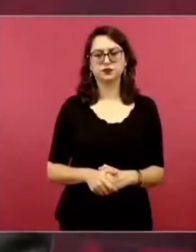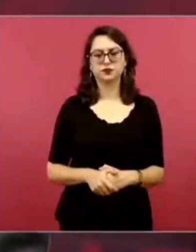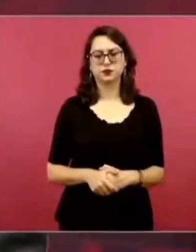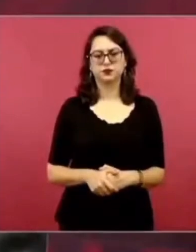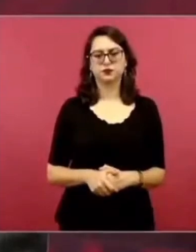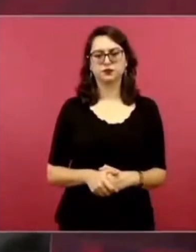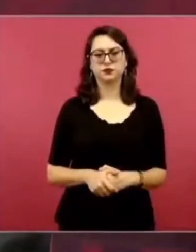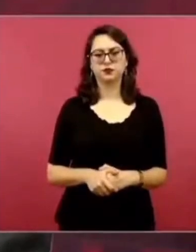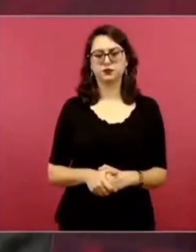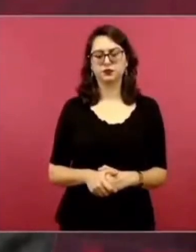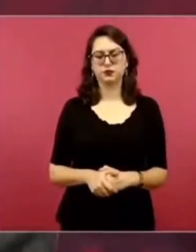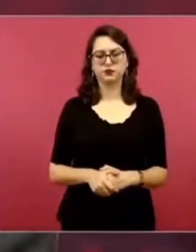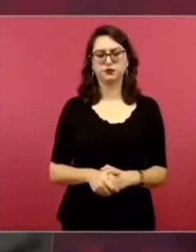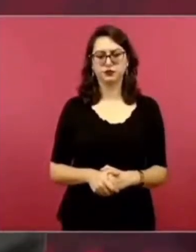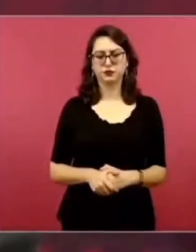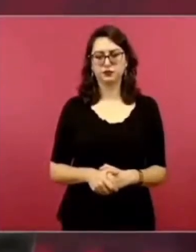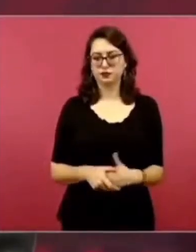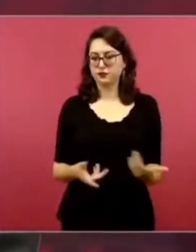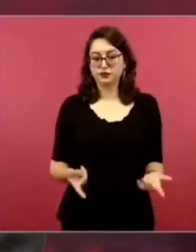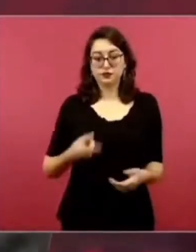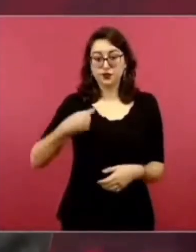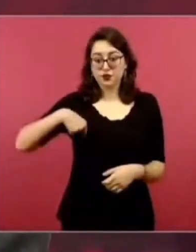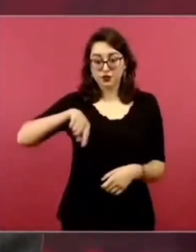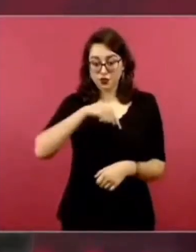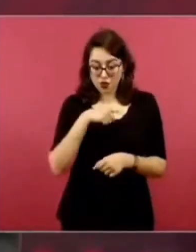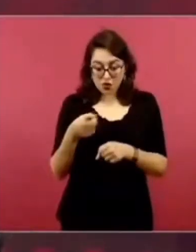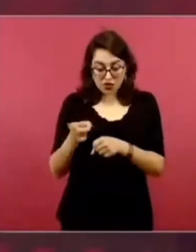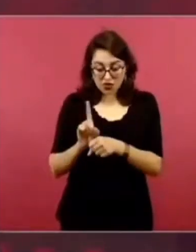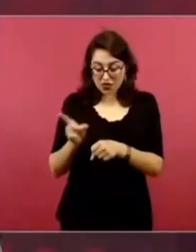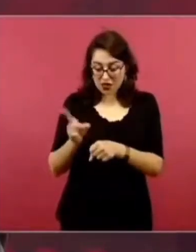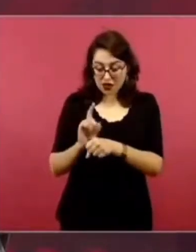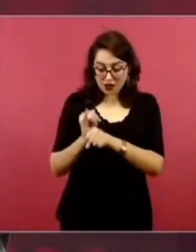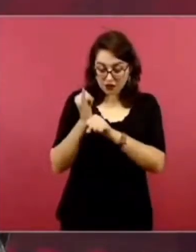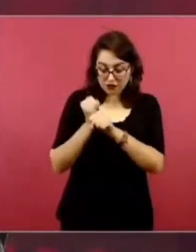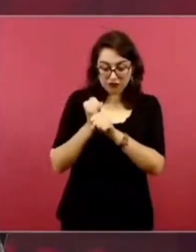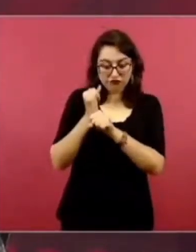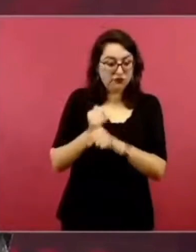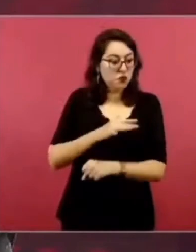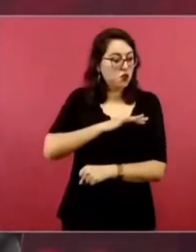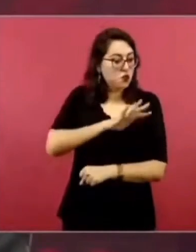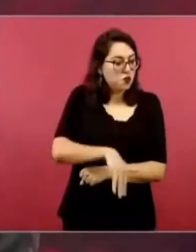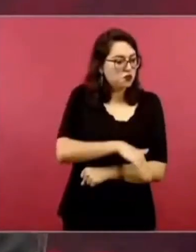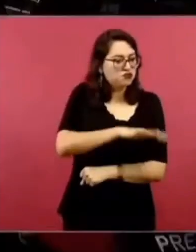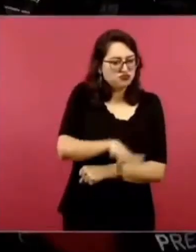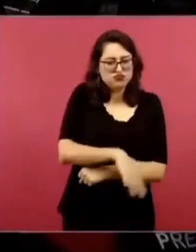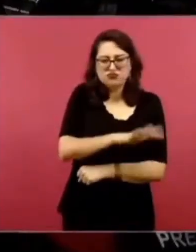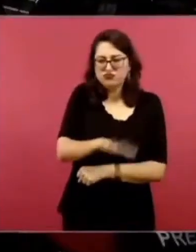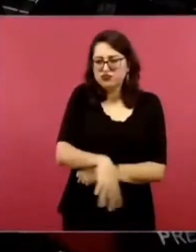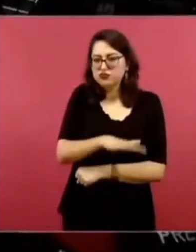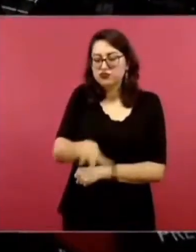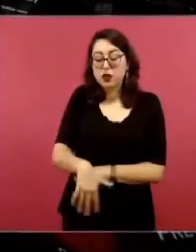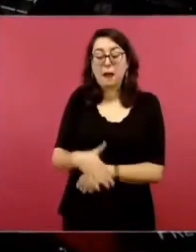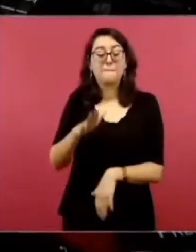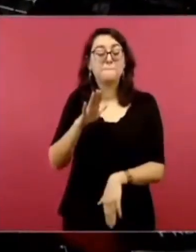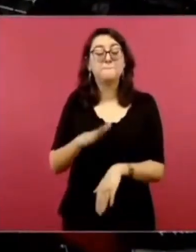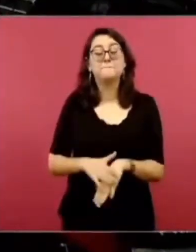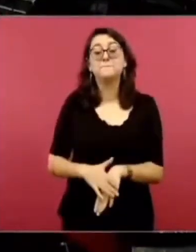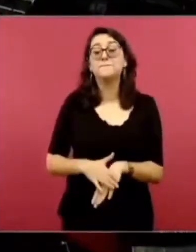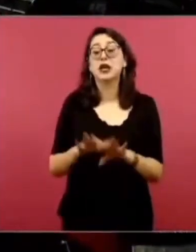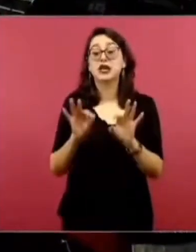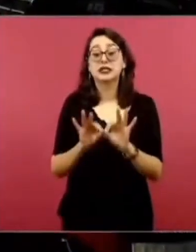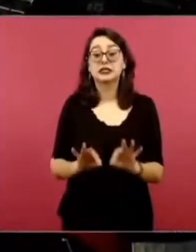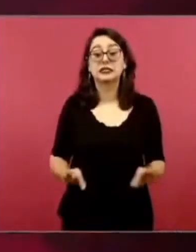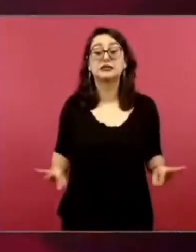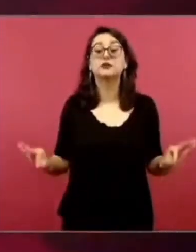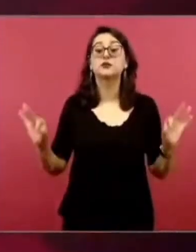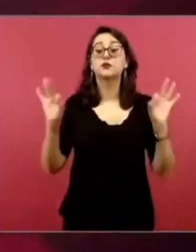información, ¿no? Estamos trabajando en la búsqueda. Lo más importante ahora